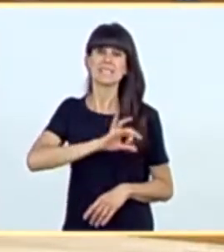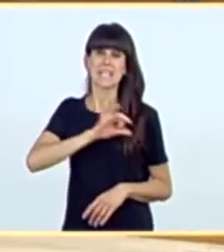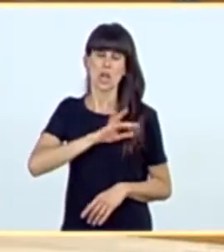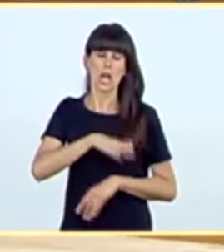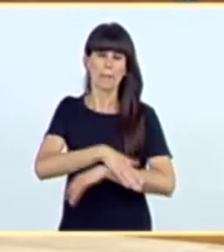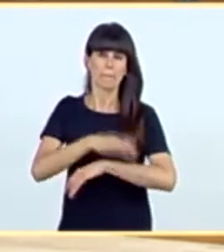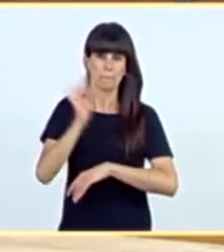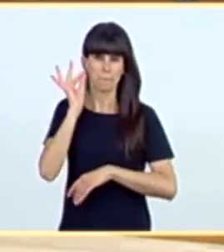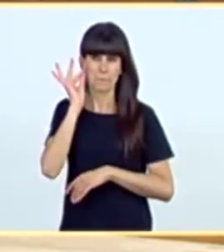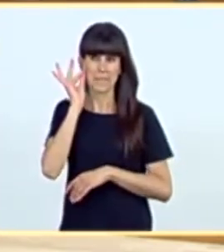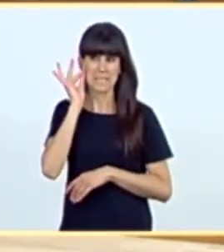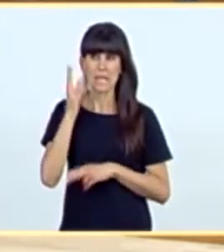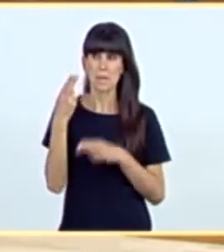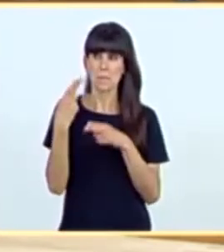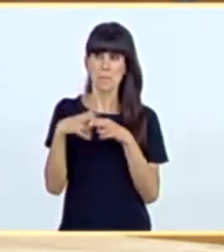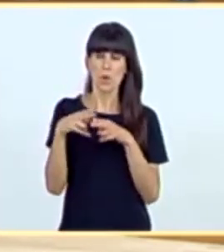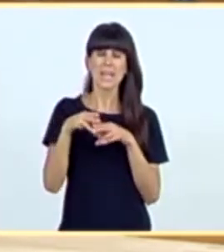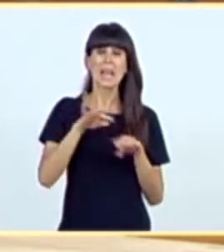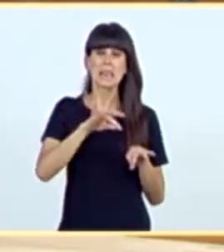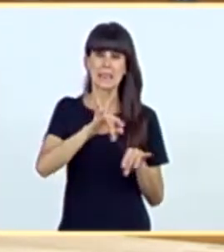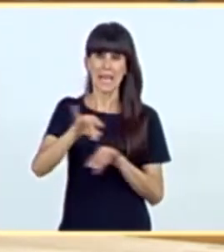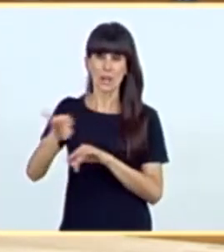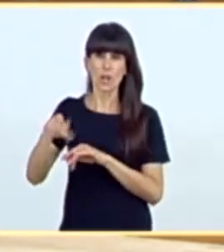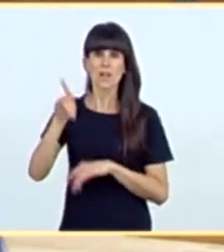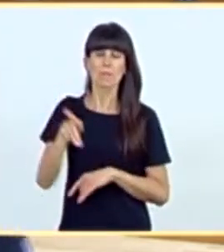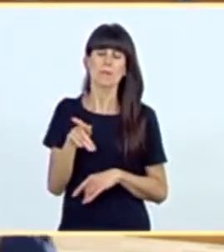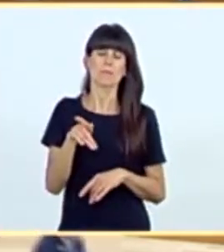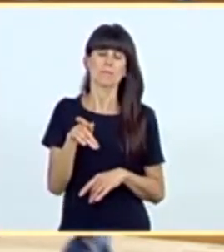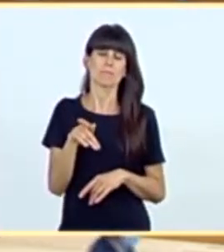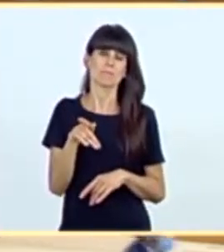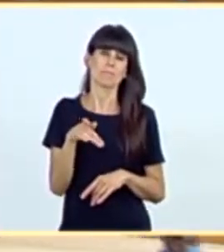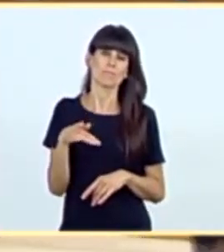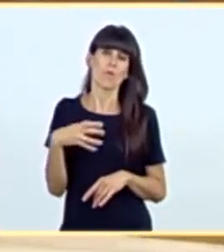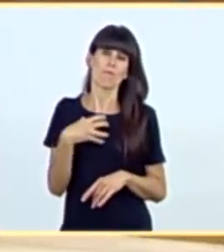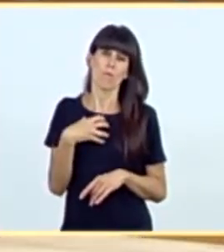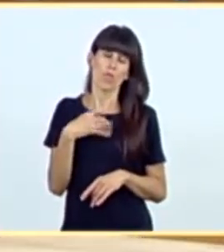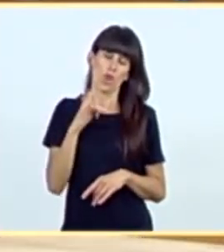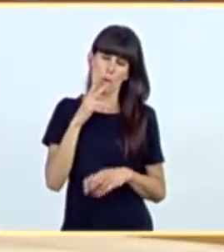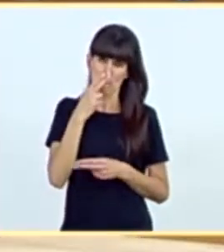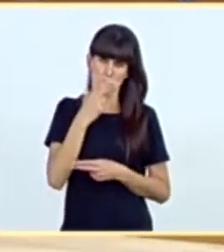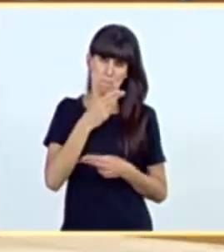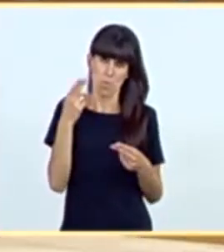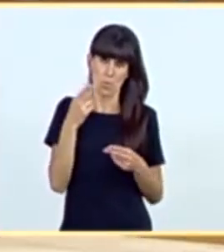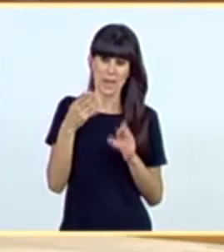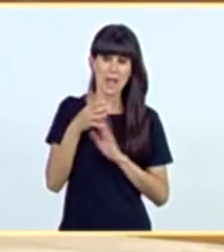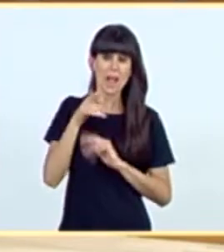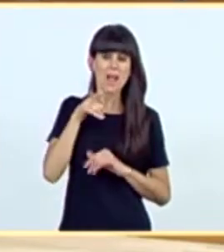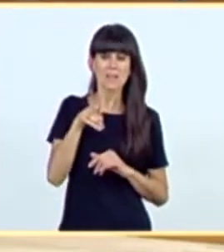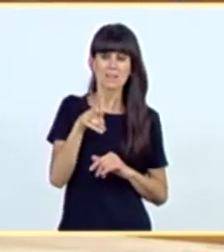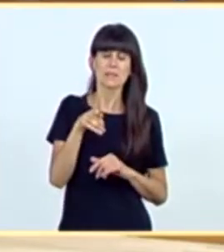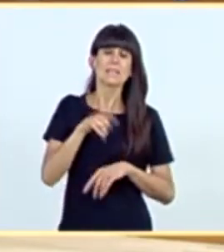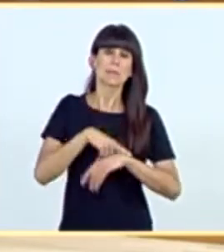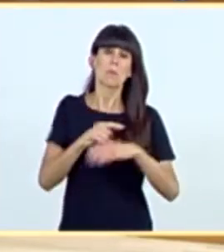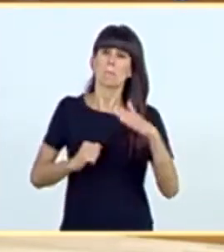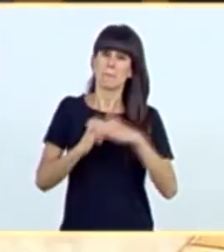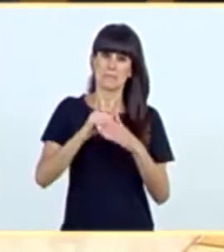ministra de Política Territorial y Función Pública por tiempo máximo de tres minutos.